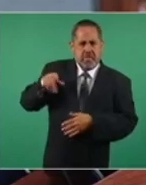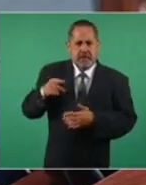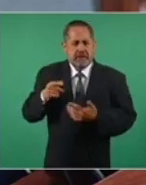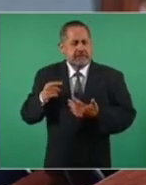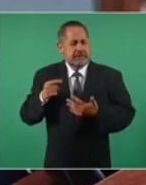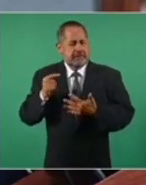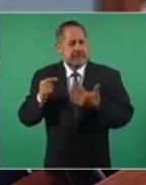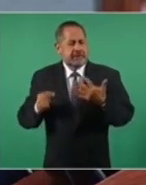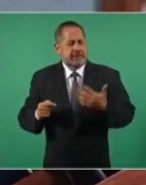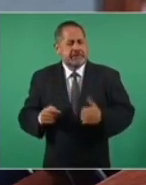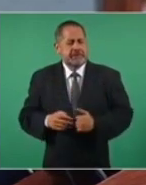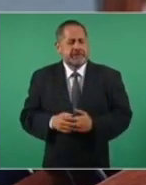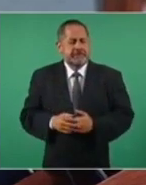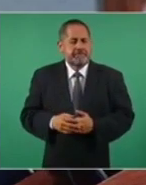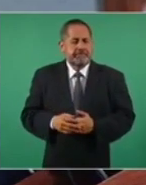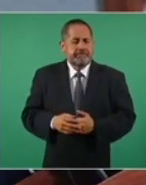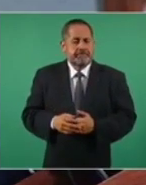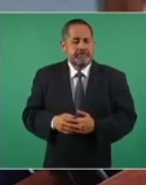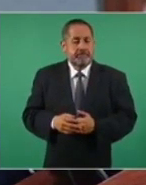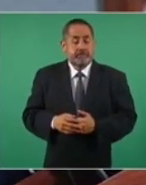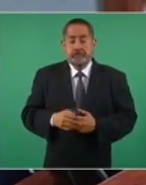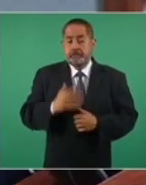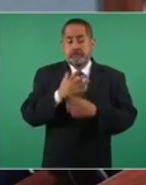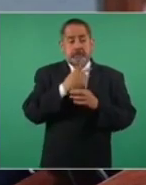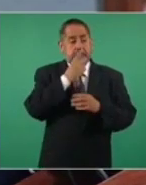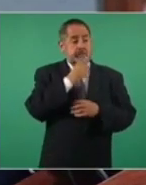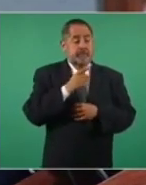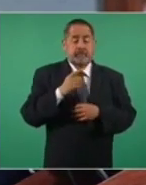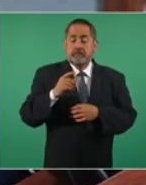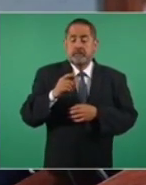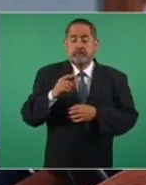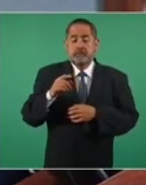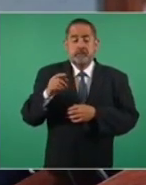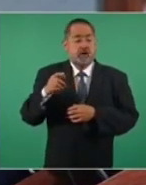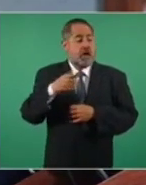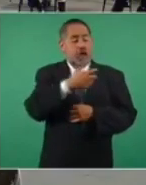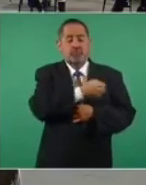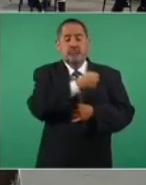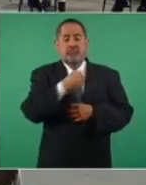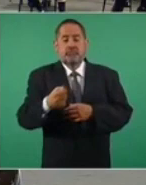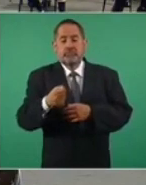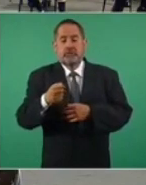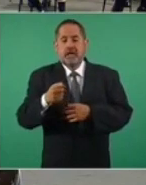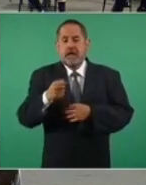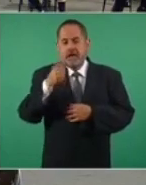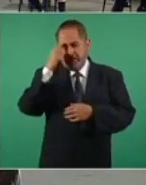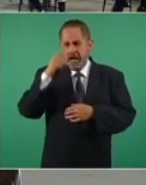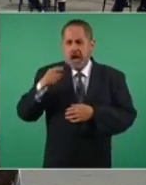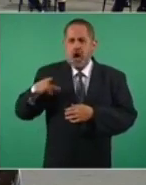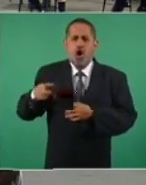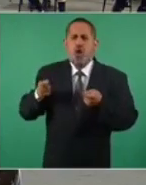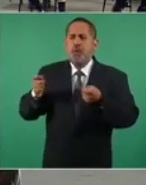ahora la responsabilidad del golpe fue de Salvador Allende